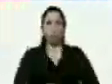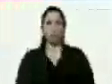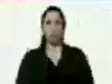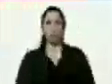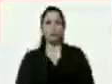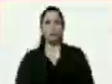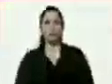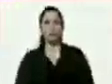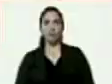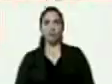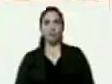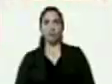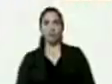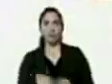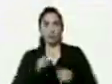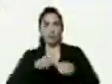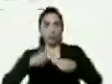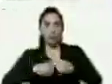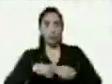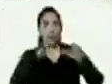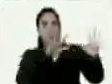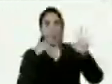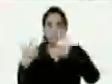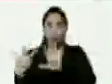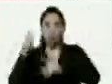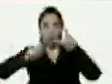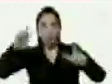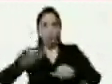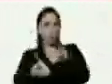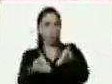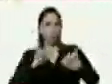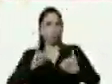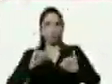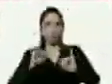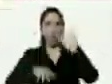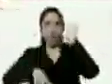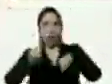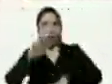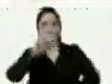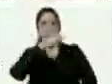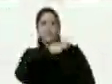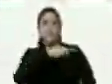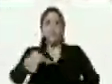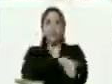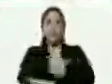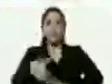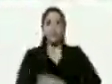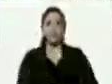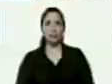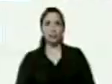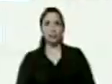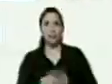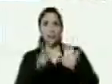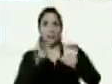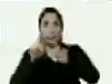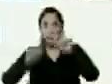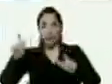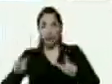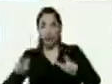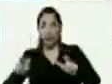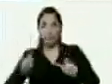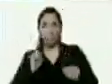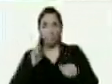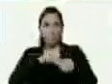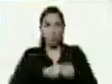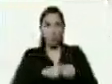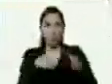segunda etapa se encuentra conformado por 18 personas presidente son 11 jefes de calle y son 7 personas pertenecientes a